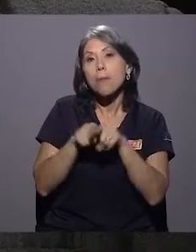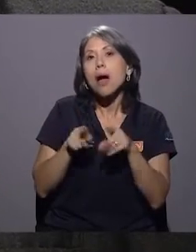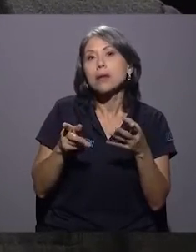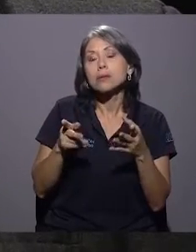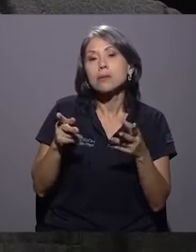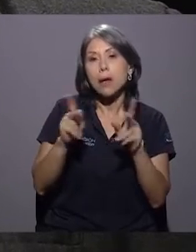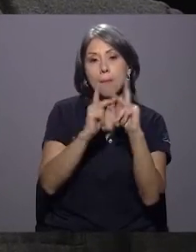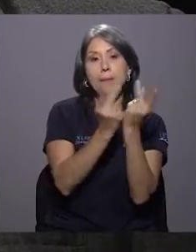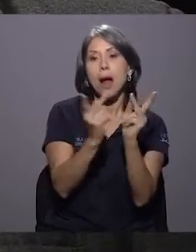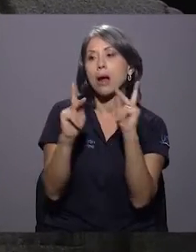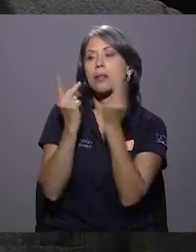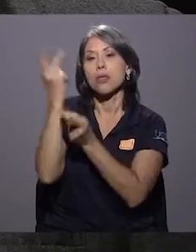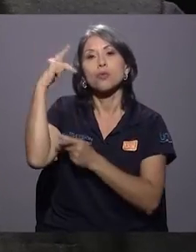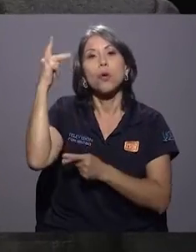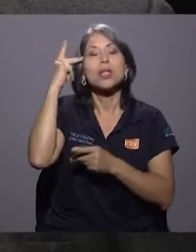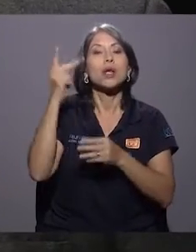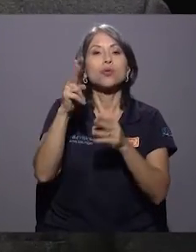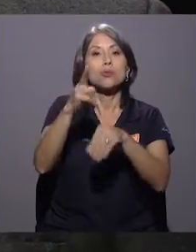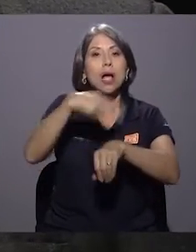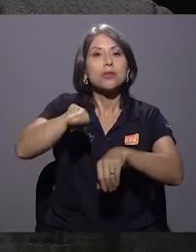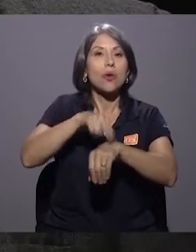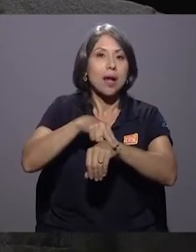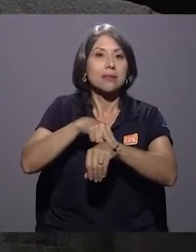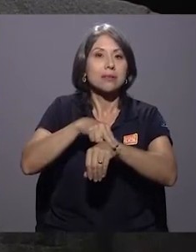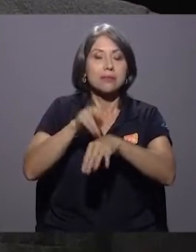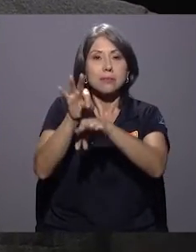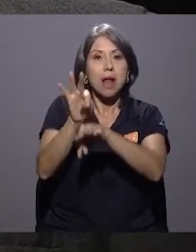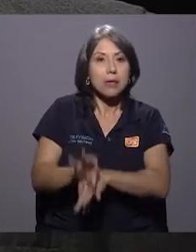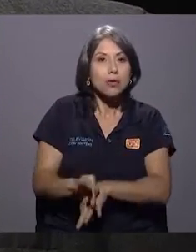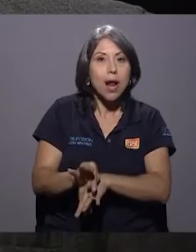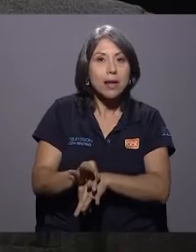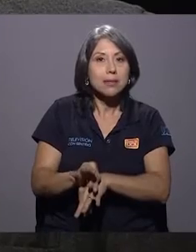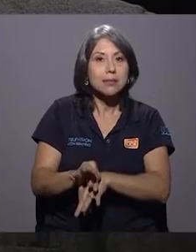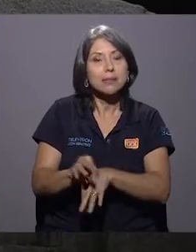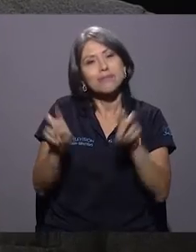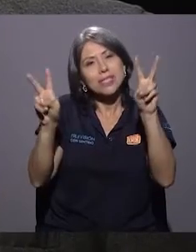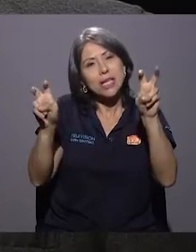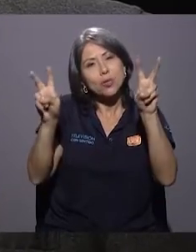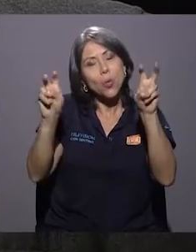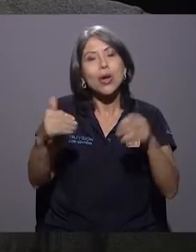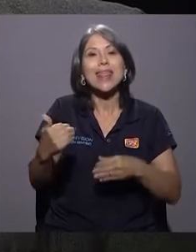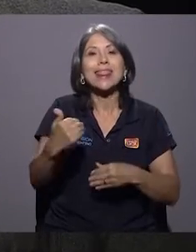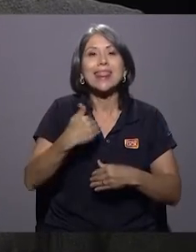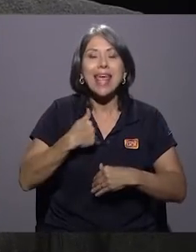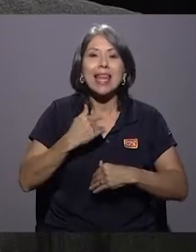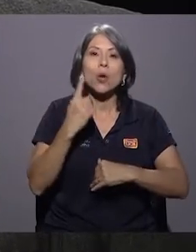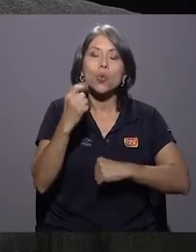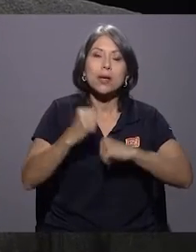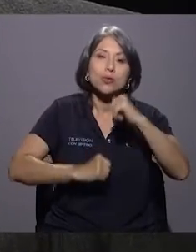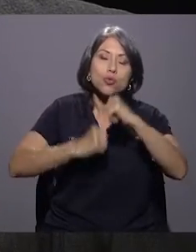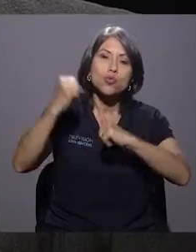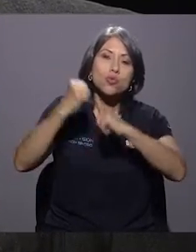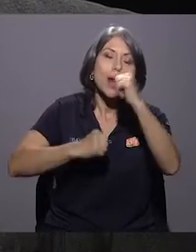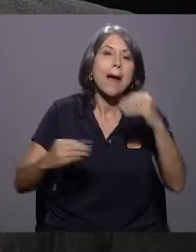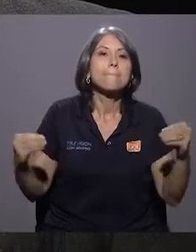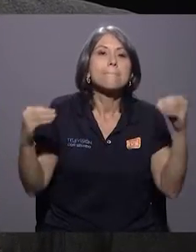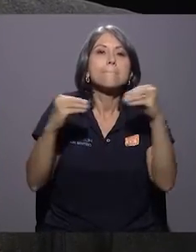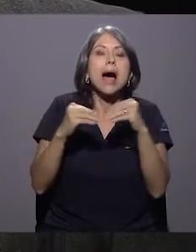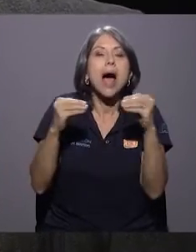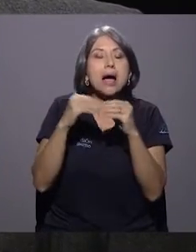partidos políticos nacionales o tradicionales tienen, se supone, una estructura mucho más